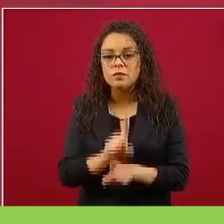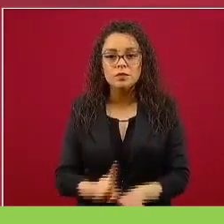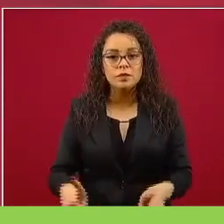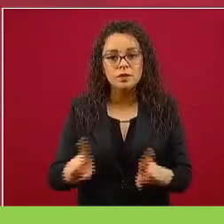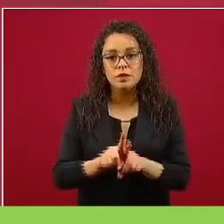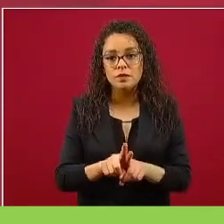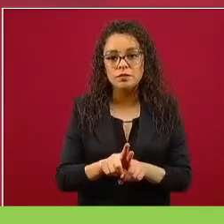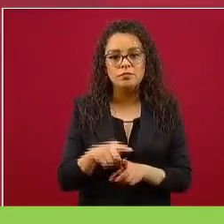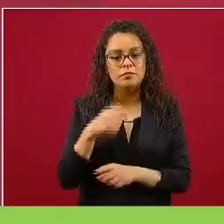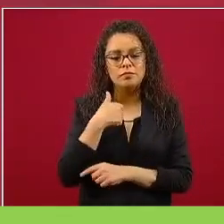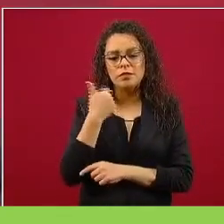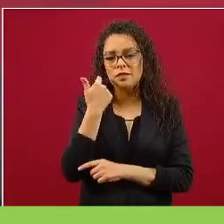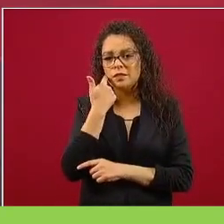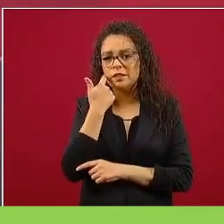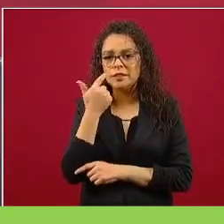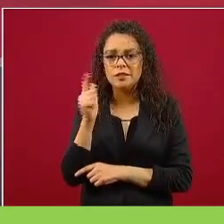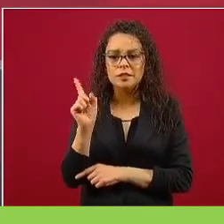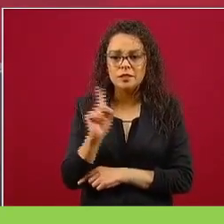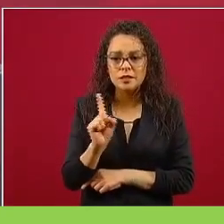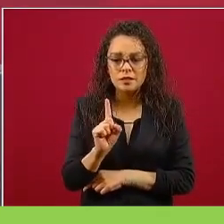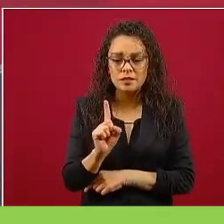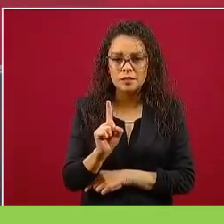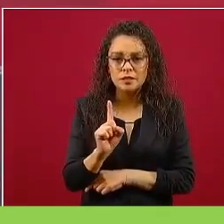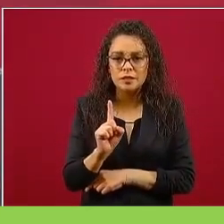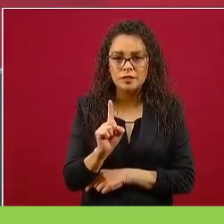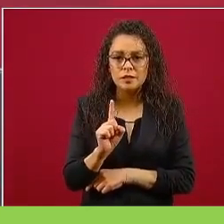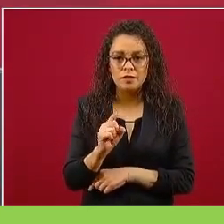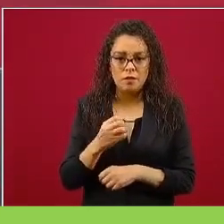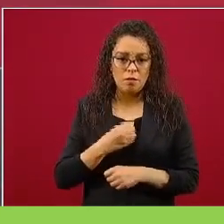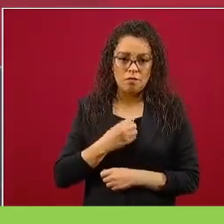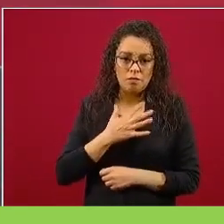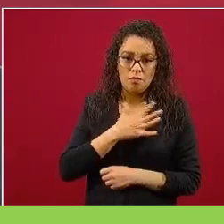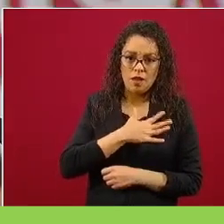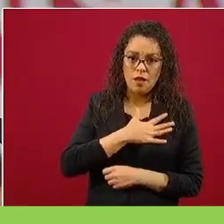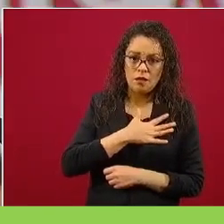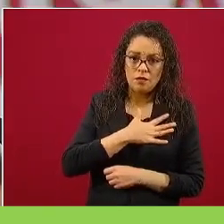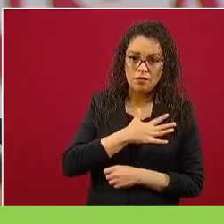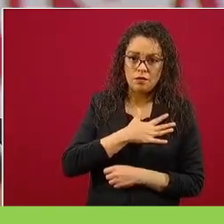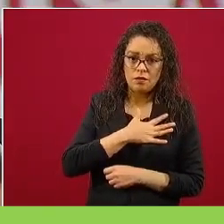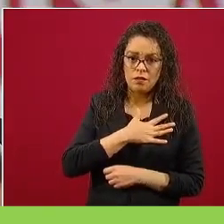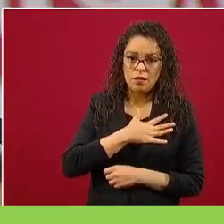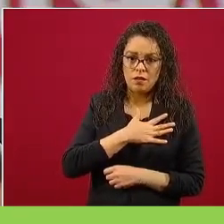que haya bienestar sin libertad.